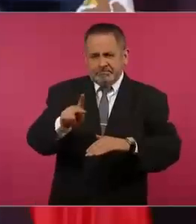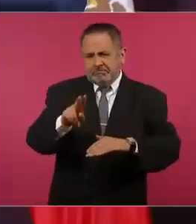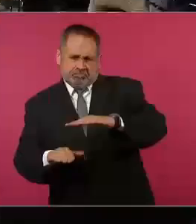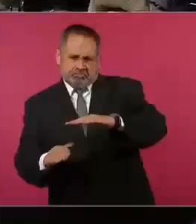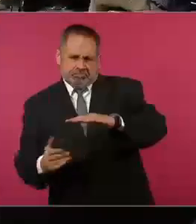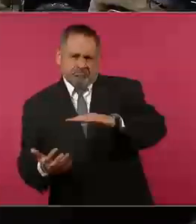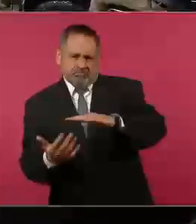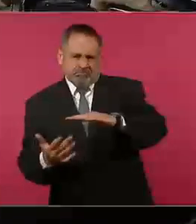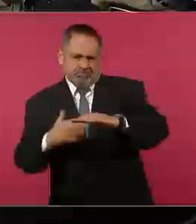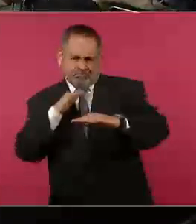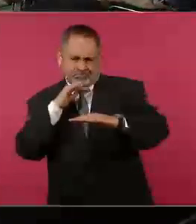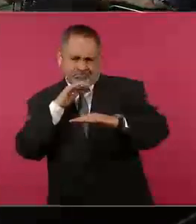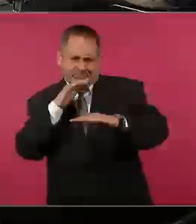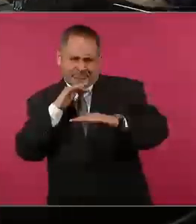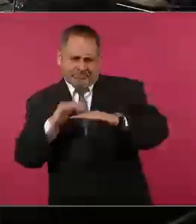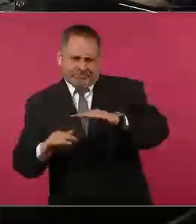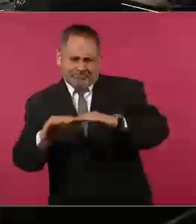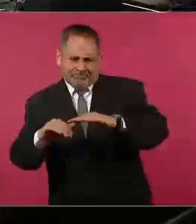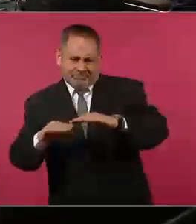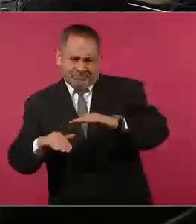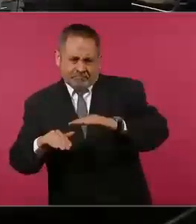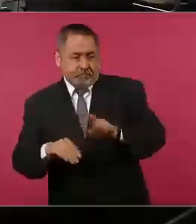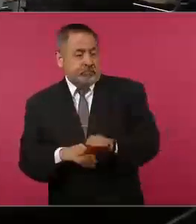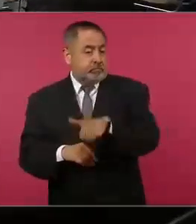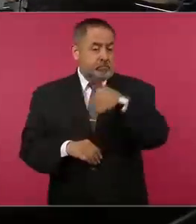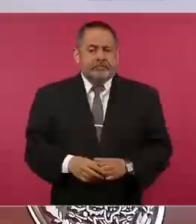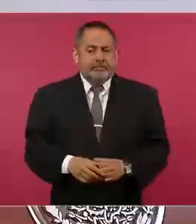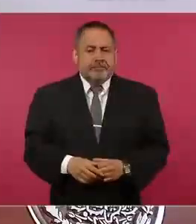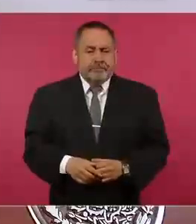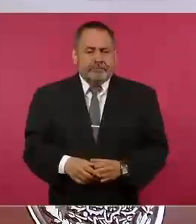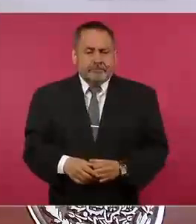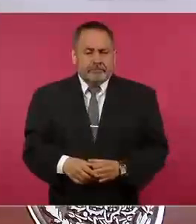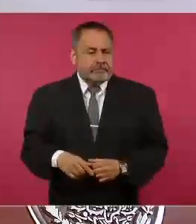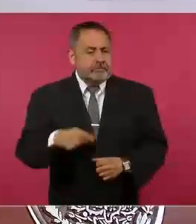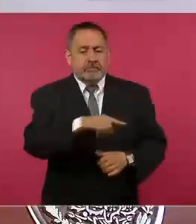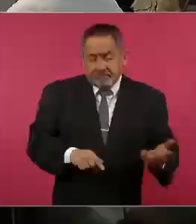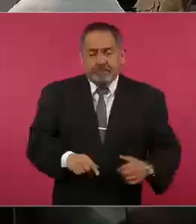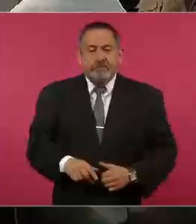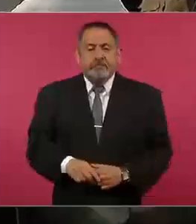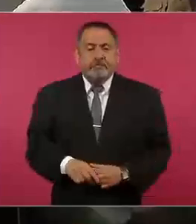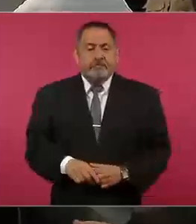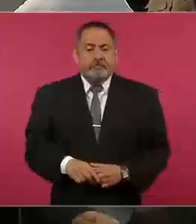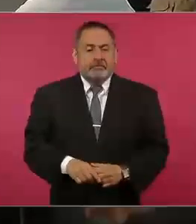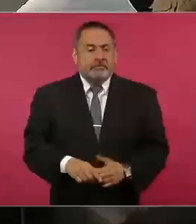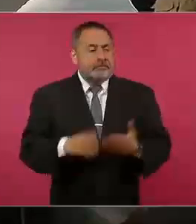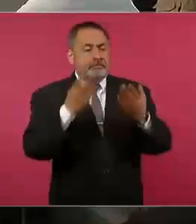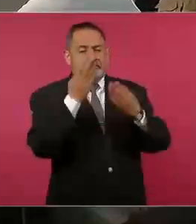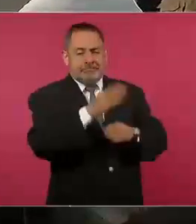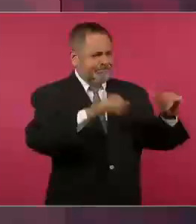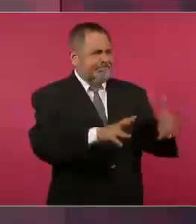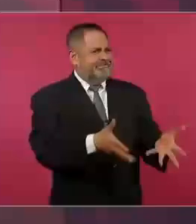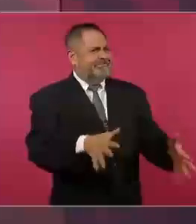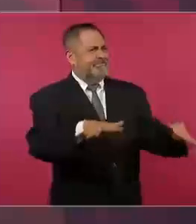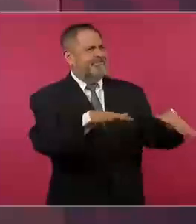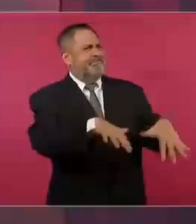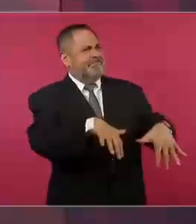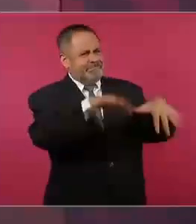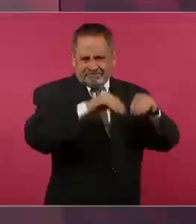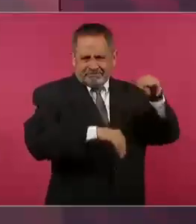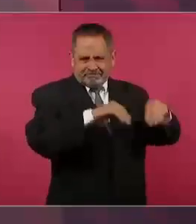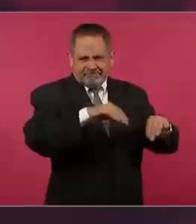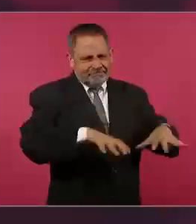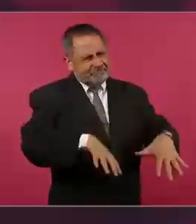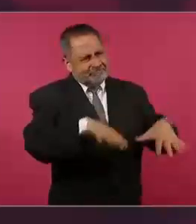normas establecidas, incluso que contaminan más otras empresas. Las cementeras, los bancos de materiales, procesan la